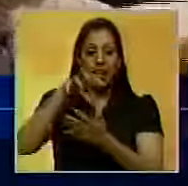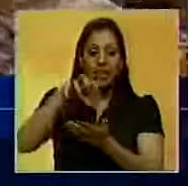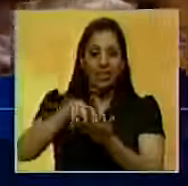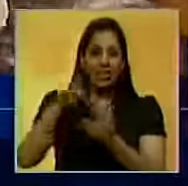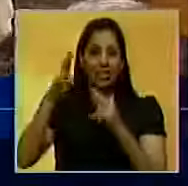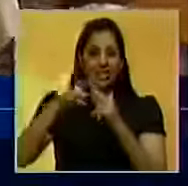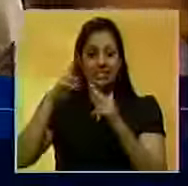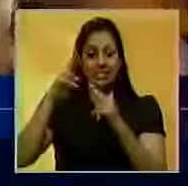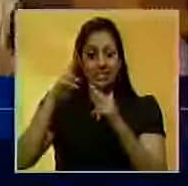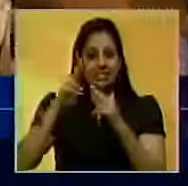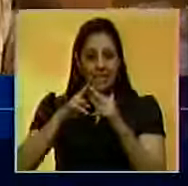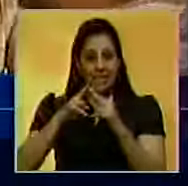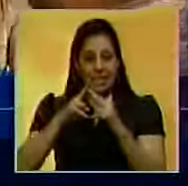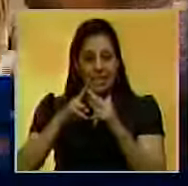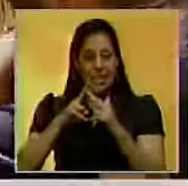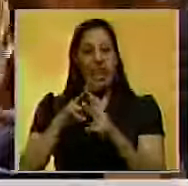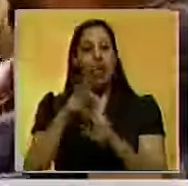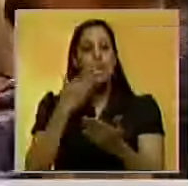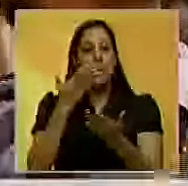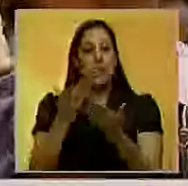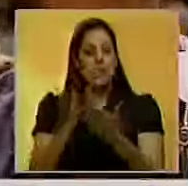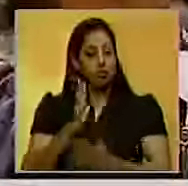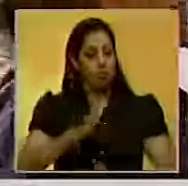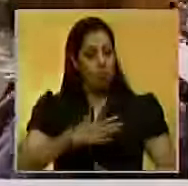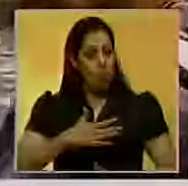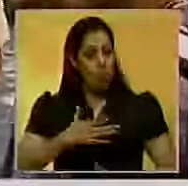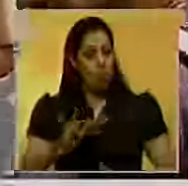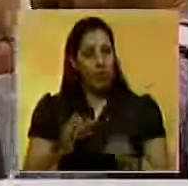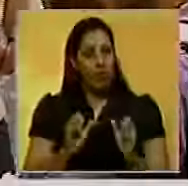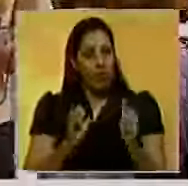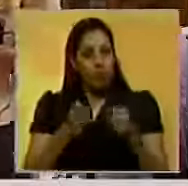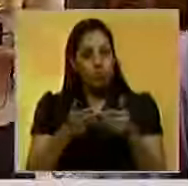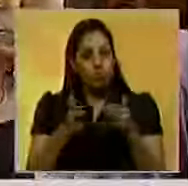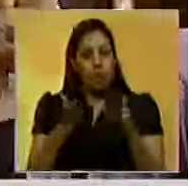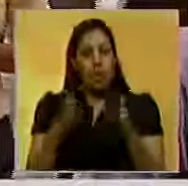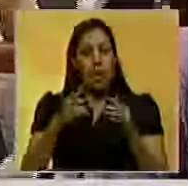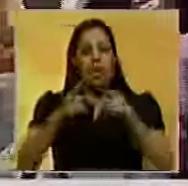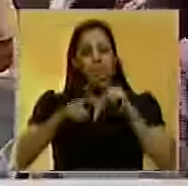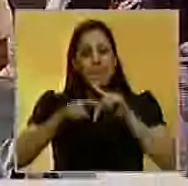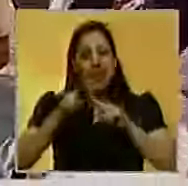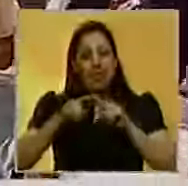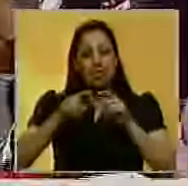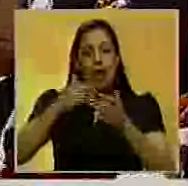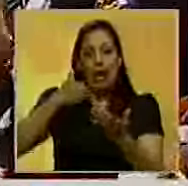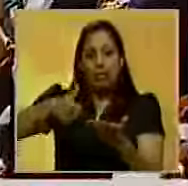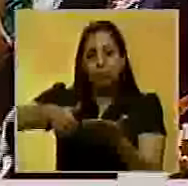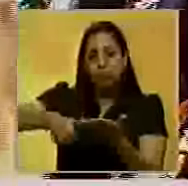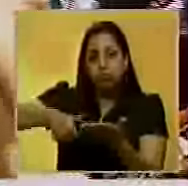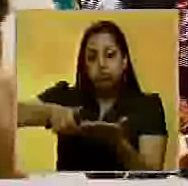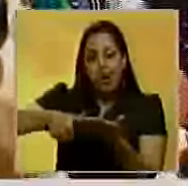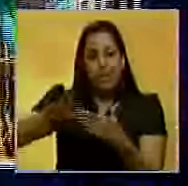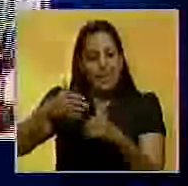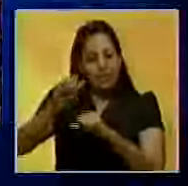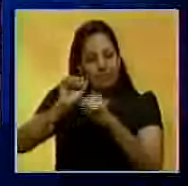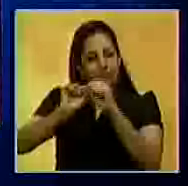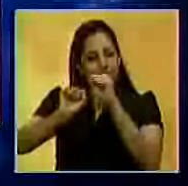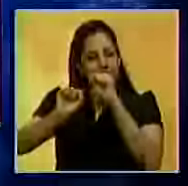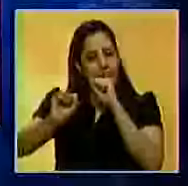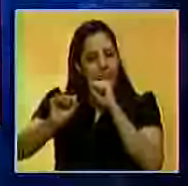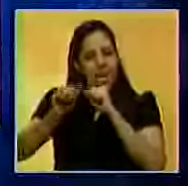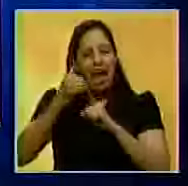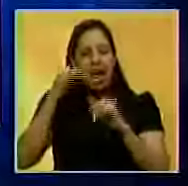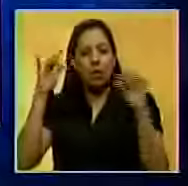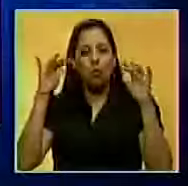Táchira, José Gregorio Vielma Mora, ha planteado la posibilidad de instalar máquinas electrónicas para evitar la